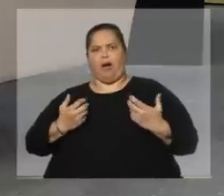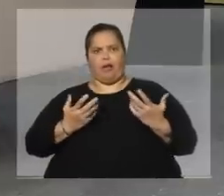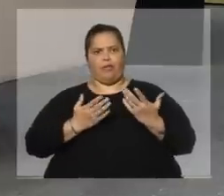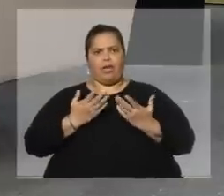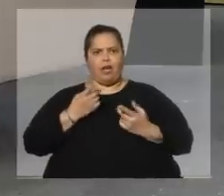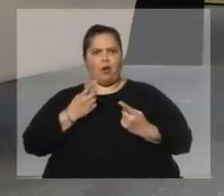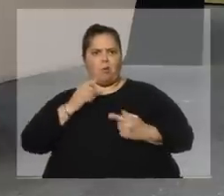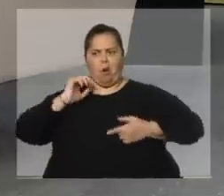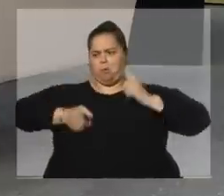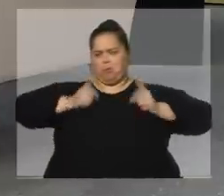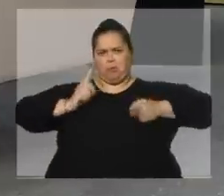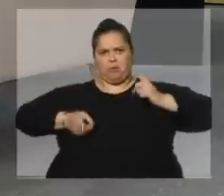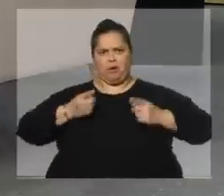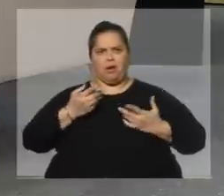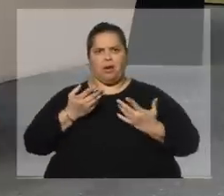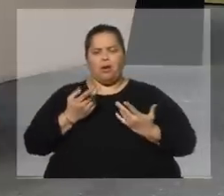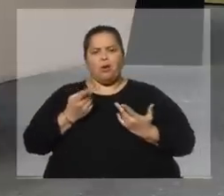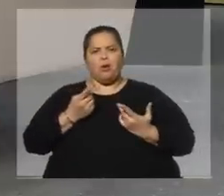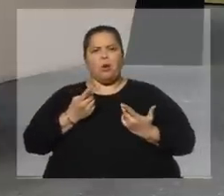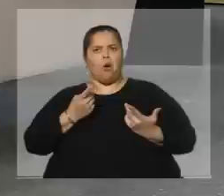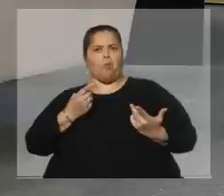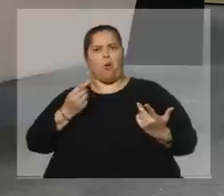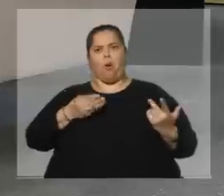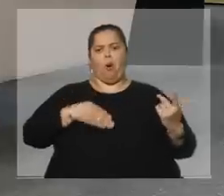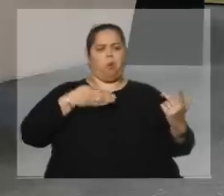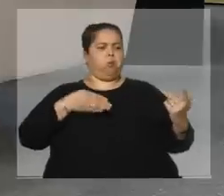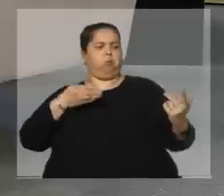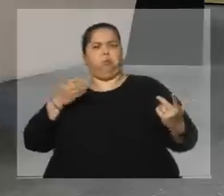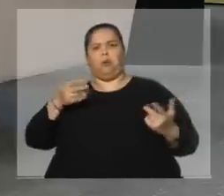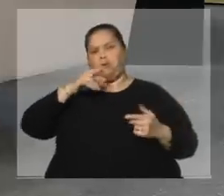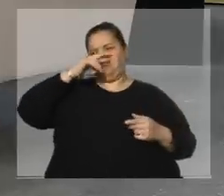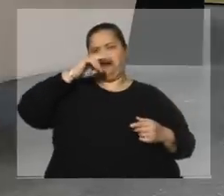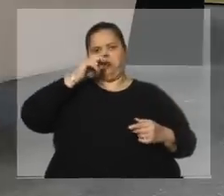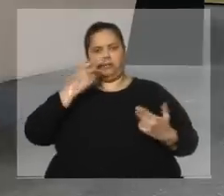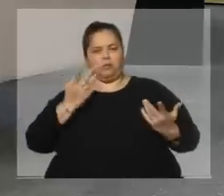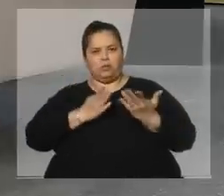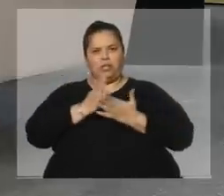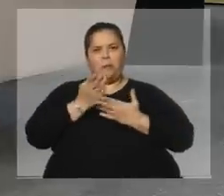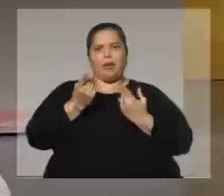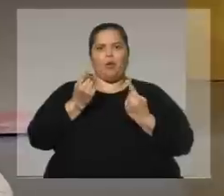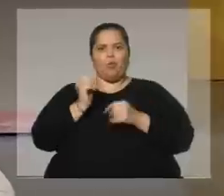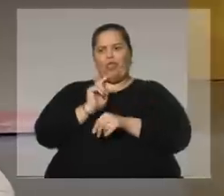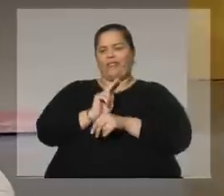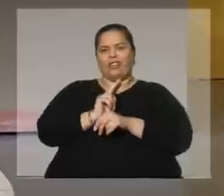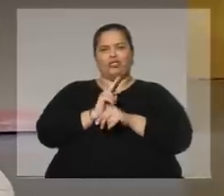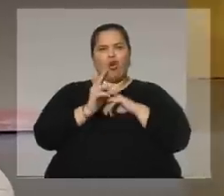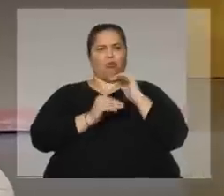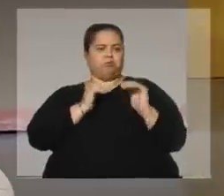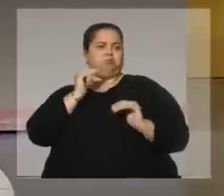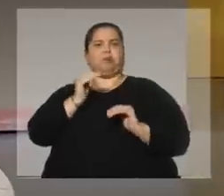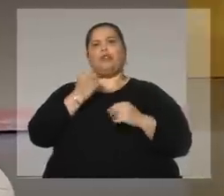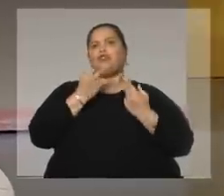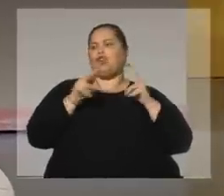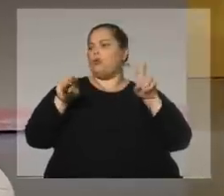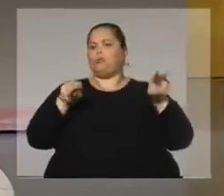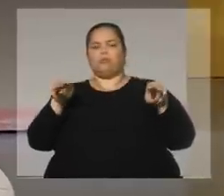soberbia, con una persona burguesa en extremo, con defensor de una clase social y que miro a todo el mundo